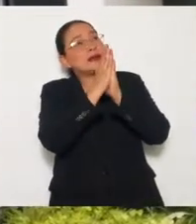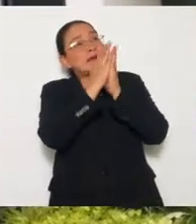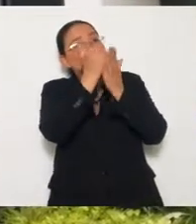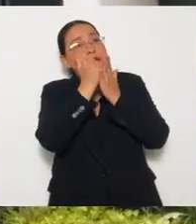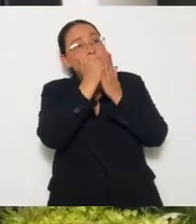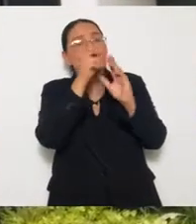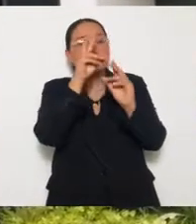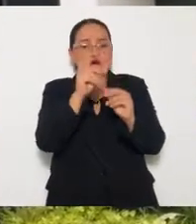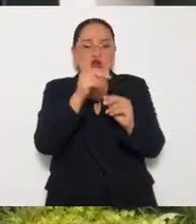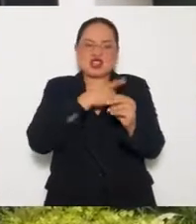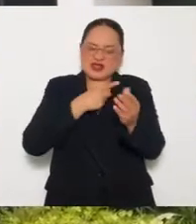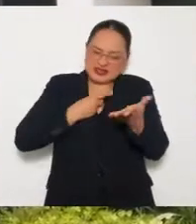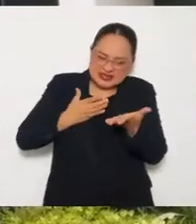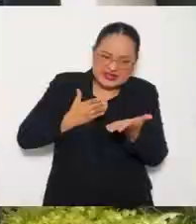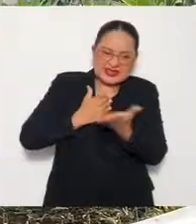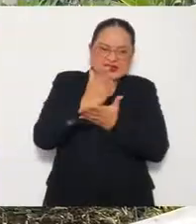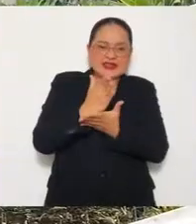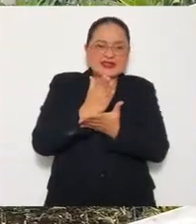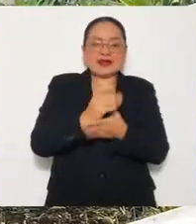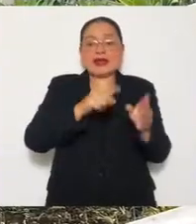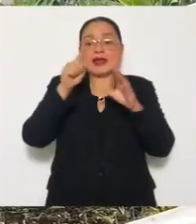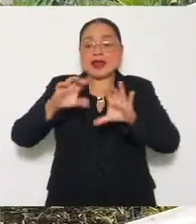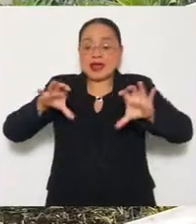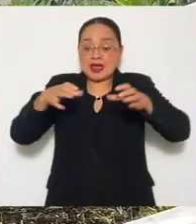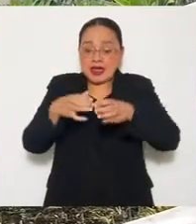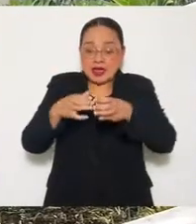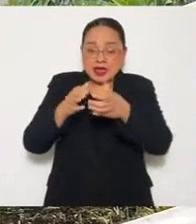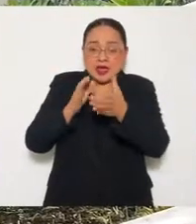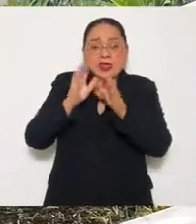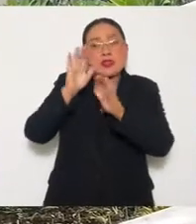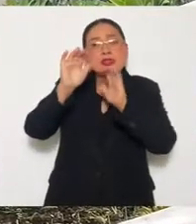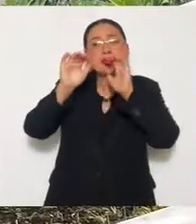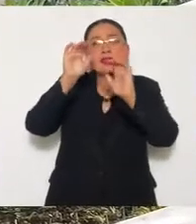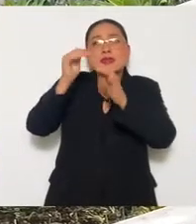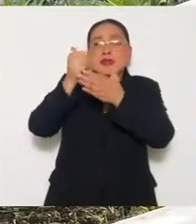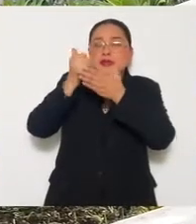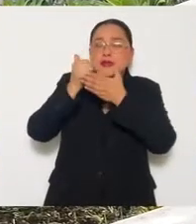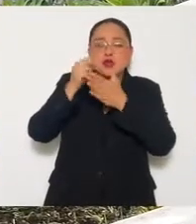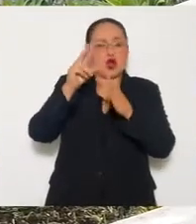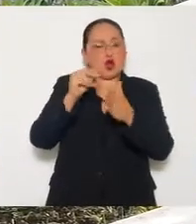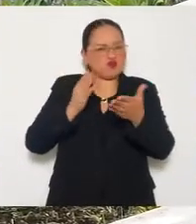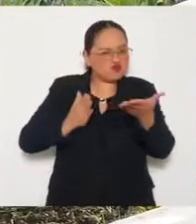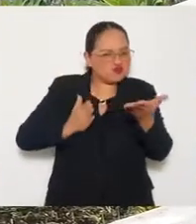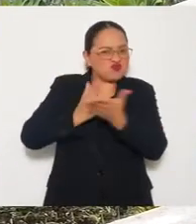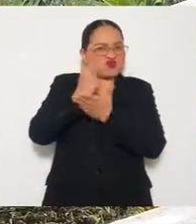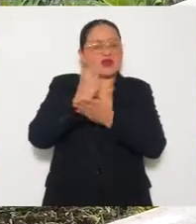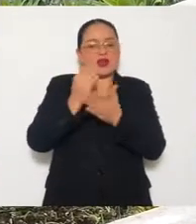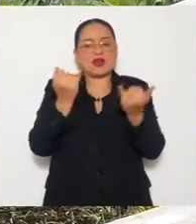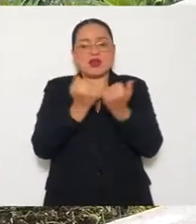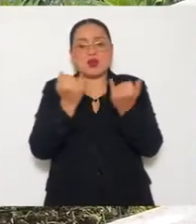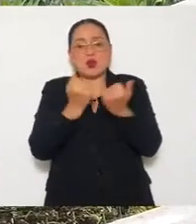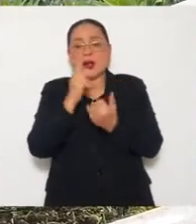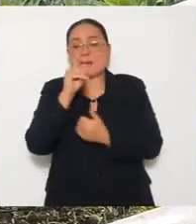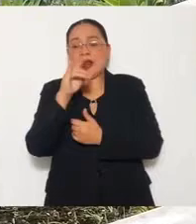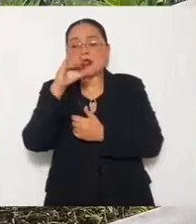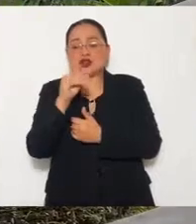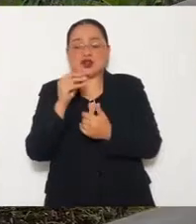Que no toquen la puerta del Congreso. Que lo tumben. Que no toquen la puerta de Palacio Nacional. Que lo tumben.